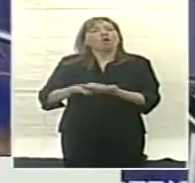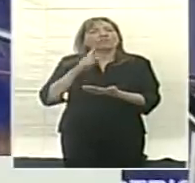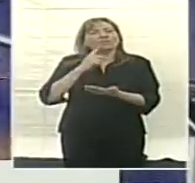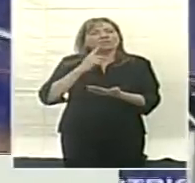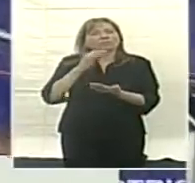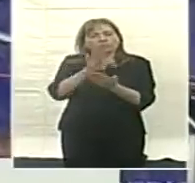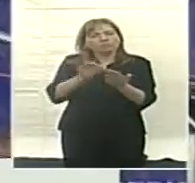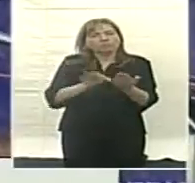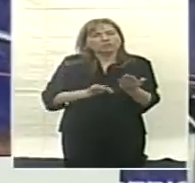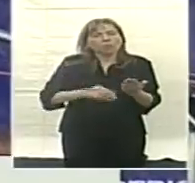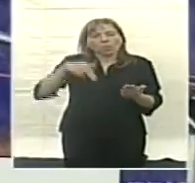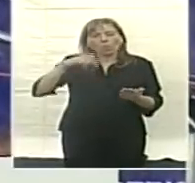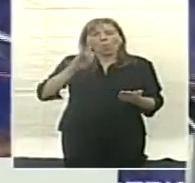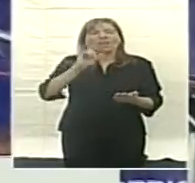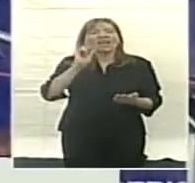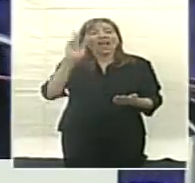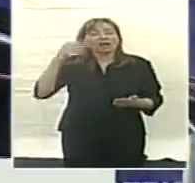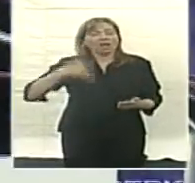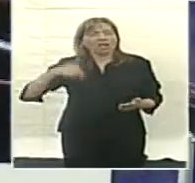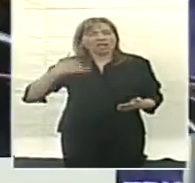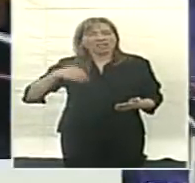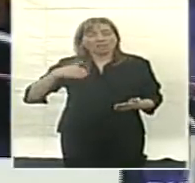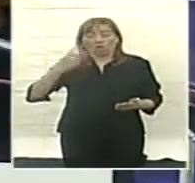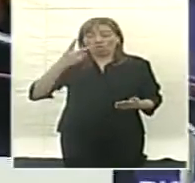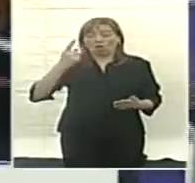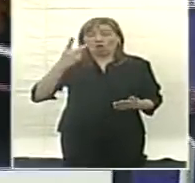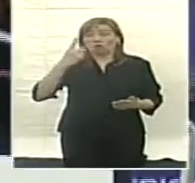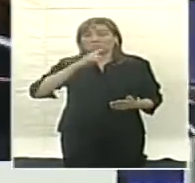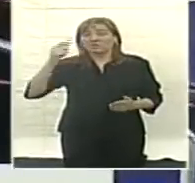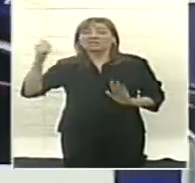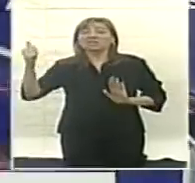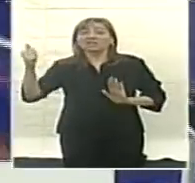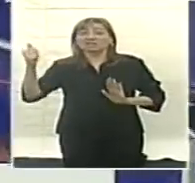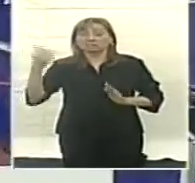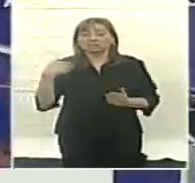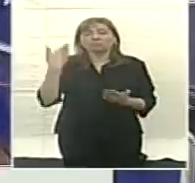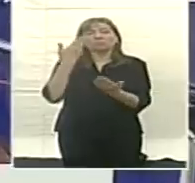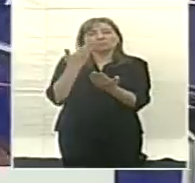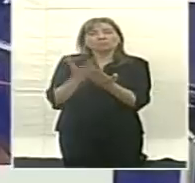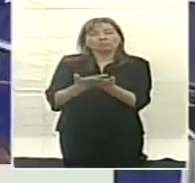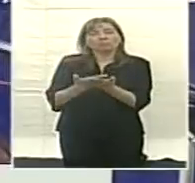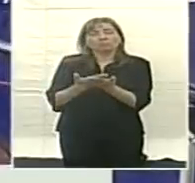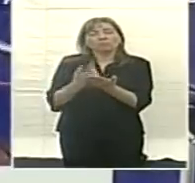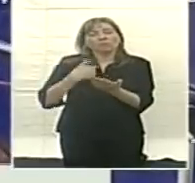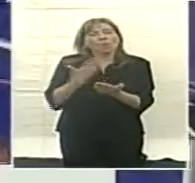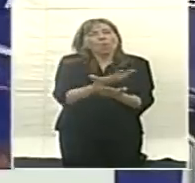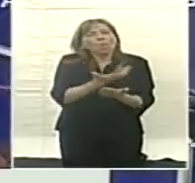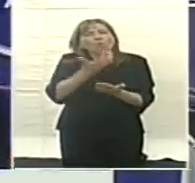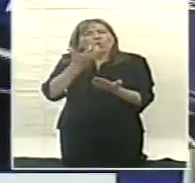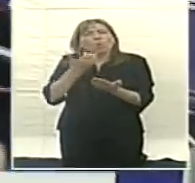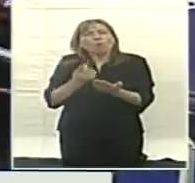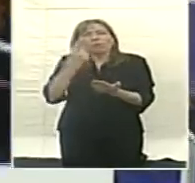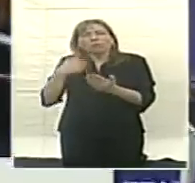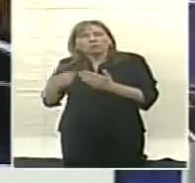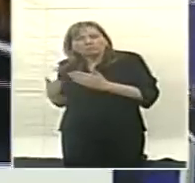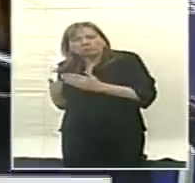argentino, en el año 2006, estaba recuperando uno de los bastiones